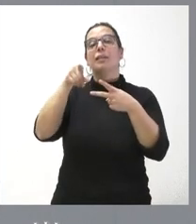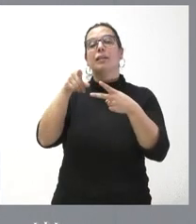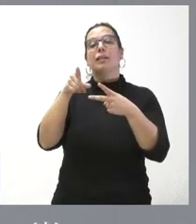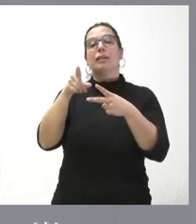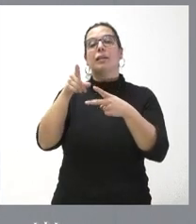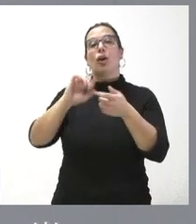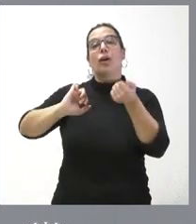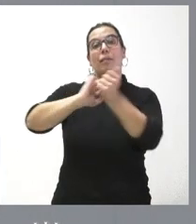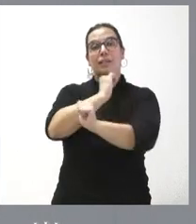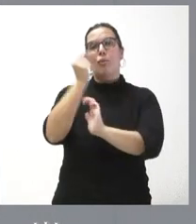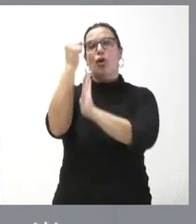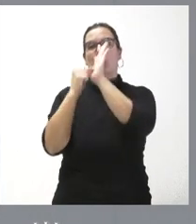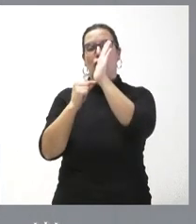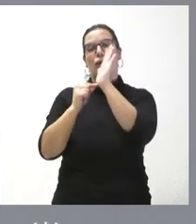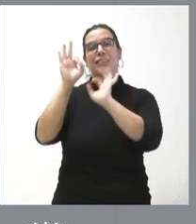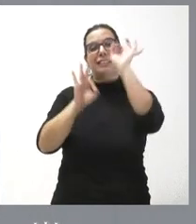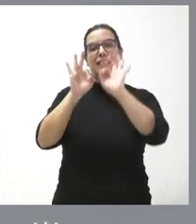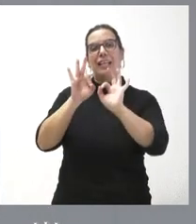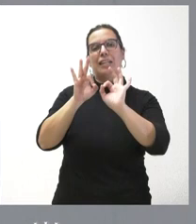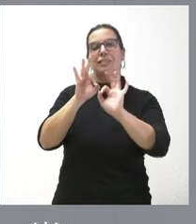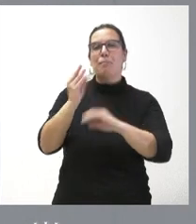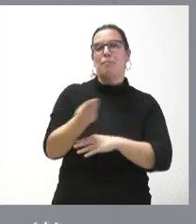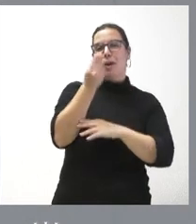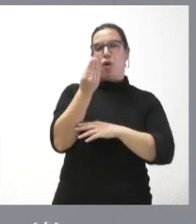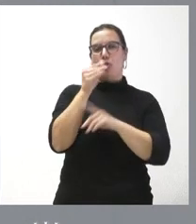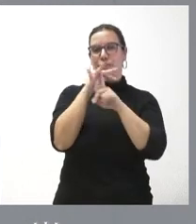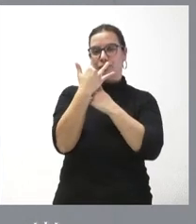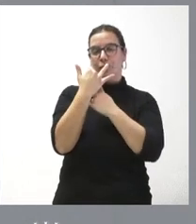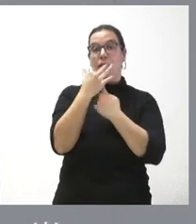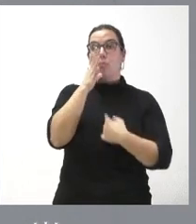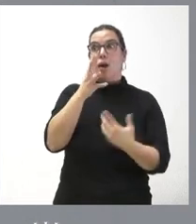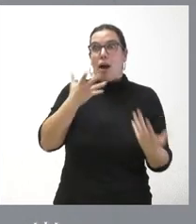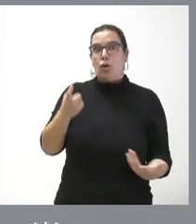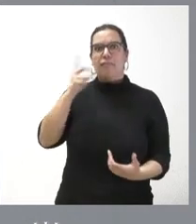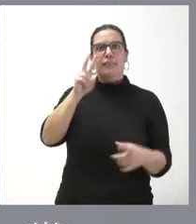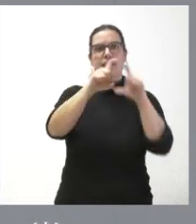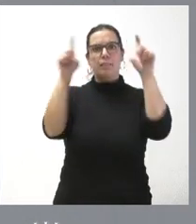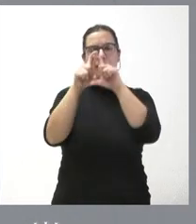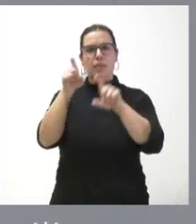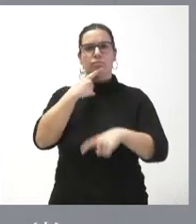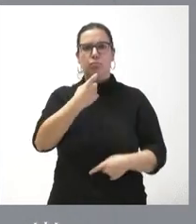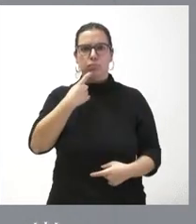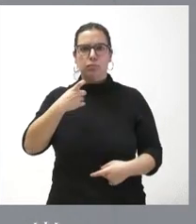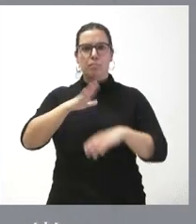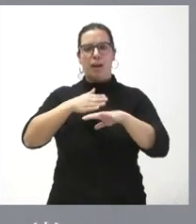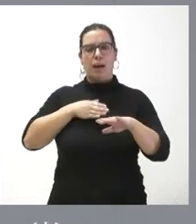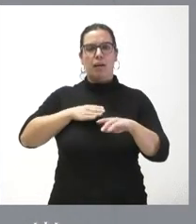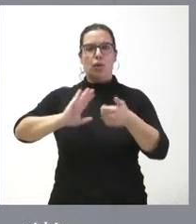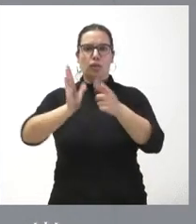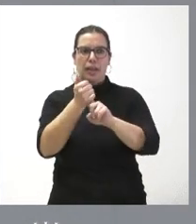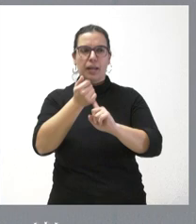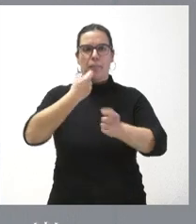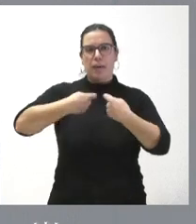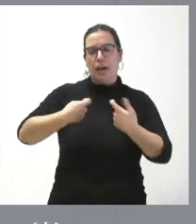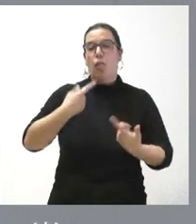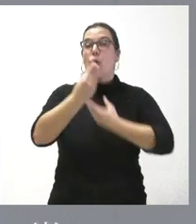que los que establece el mercado. Este es un elemento fundamental en este contexto que atravesamos, donde muchas empresas tienen dificultades de acceder al mercado y, especialmente, lo